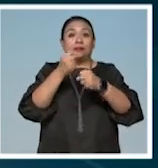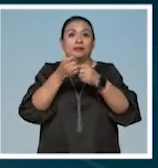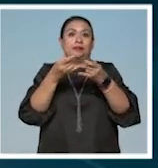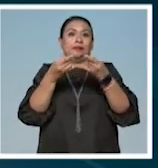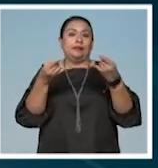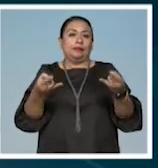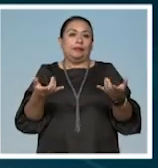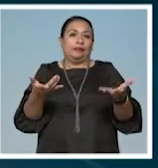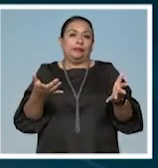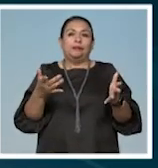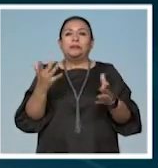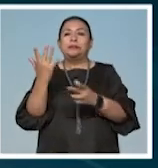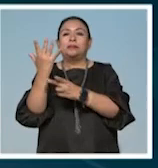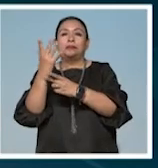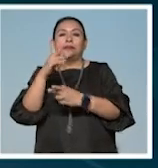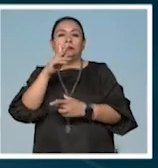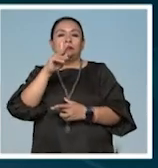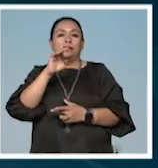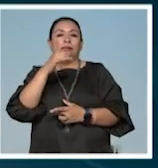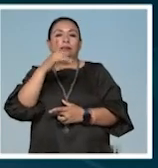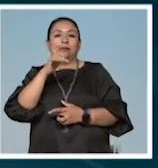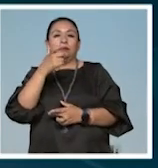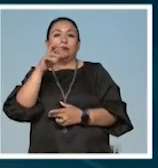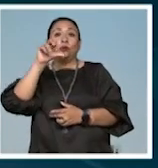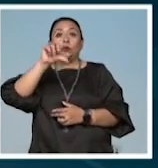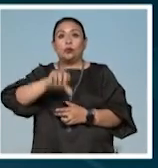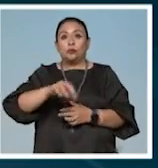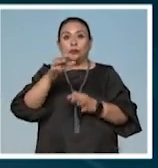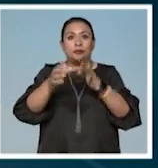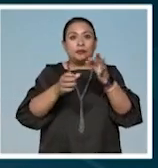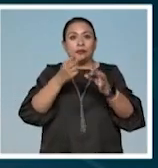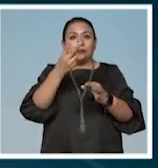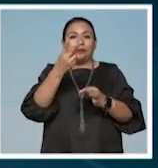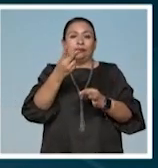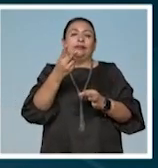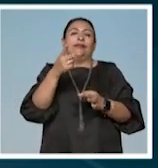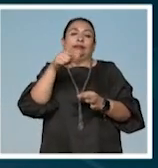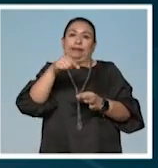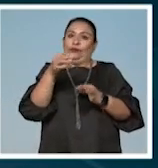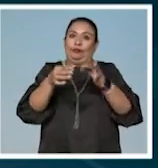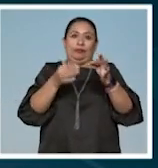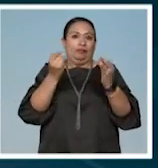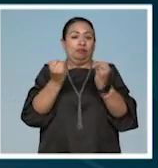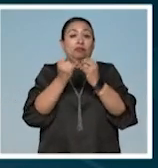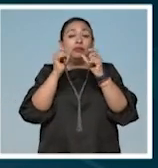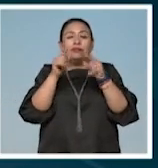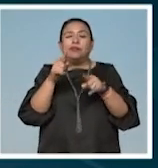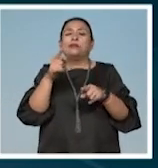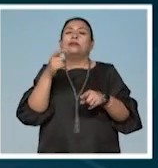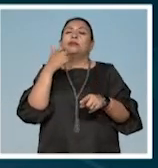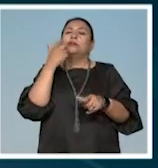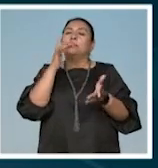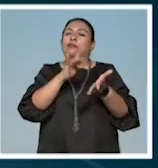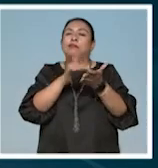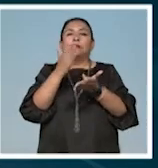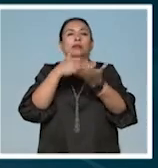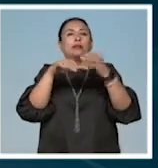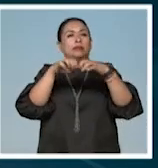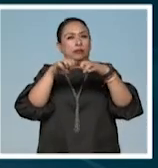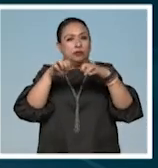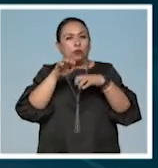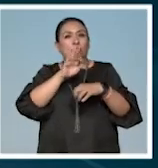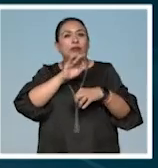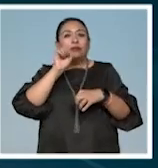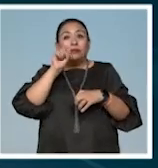historia, parafraseando a Pepe Gordon, hoy Canal 22 es noticia. Y más que felicitar, queremos agradecer a todo el equipo que ha hecho